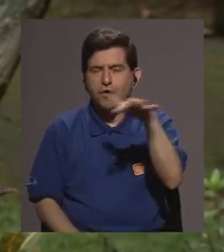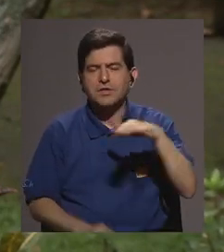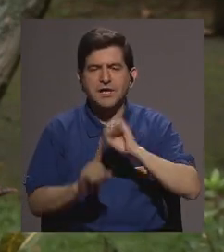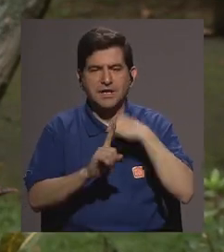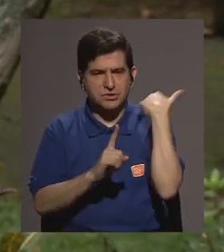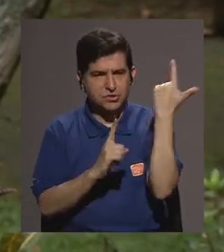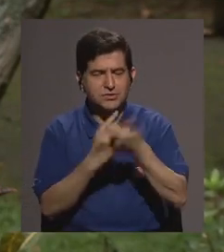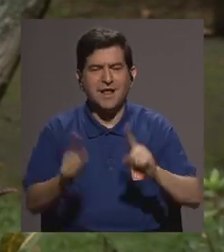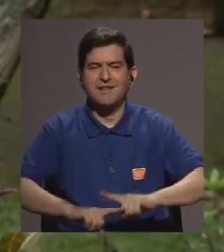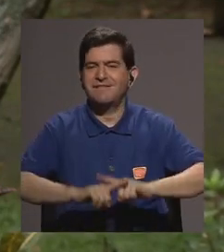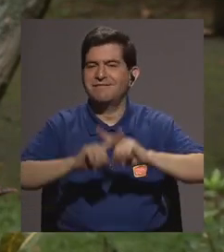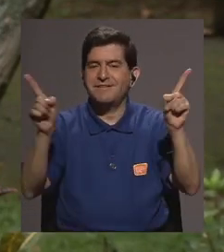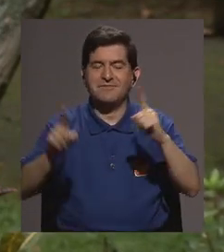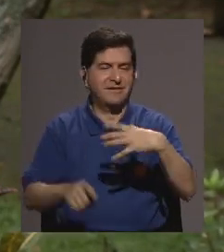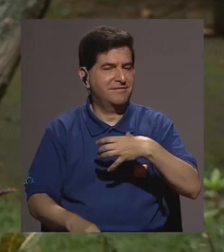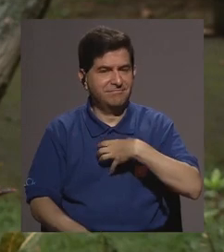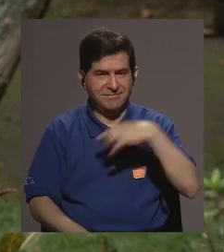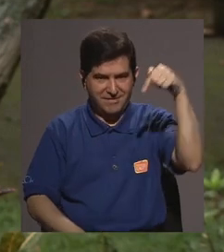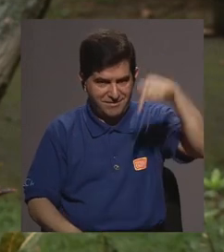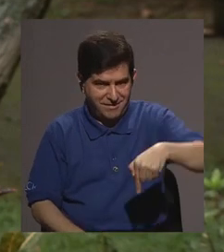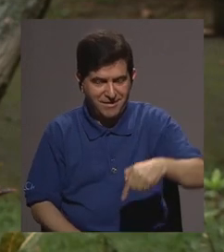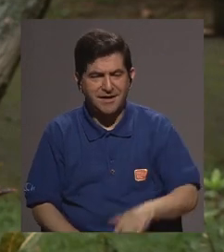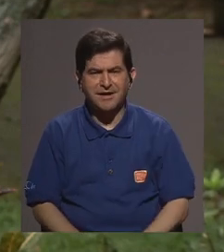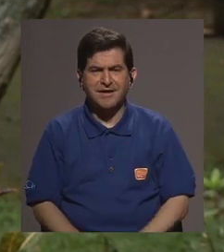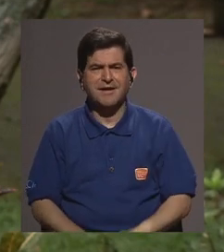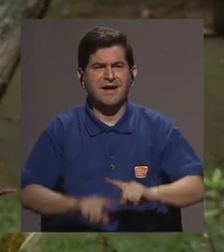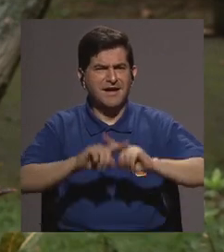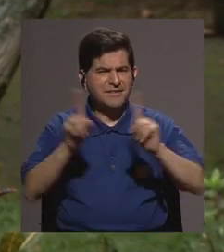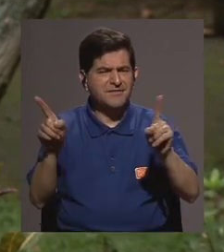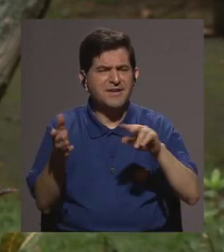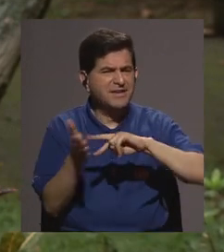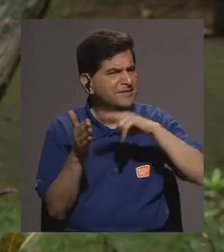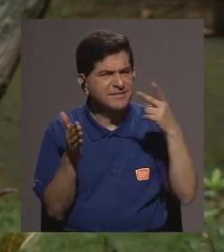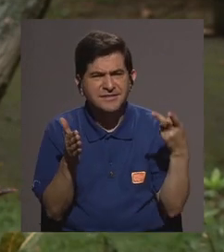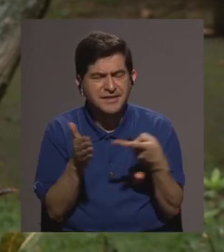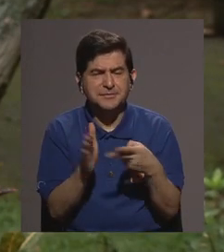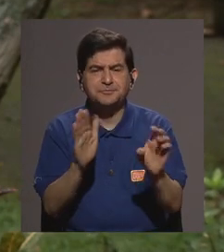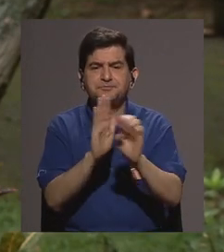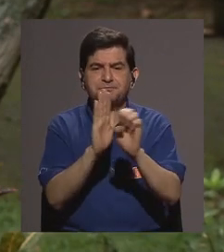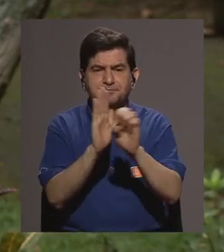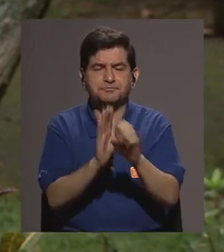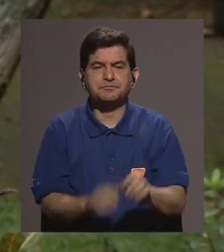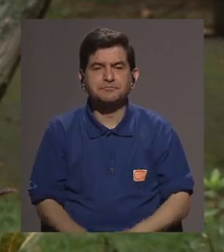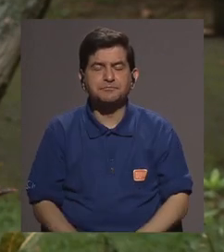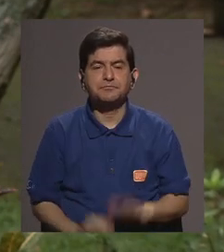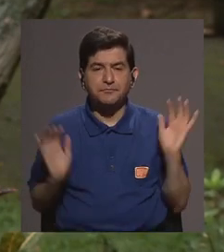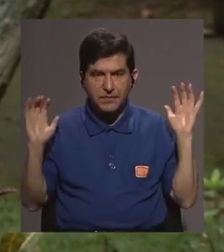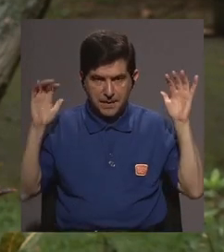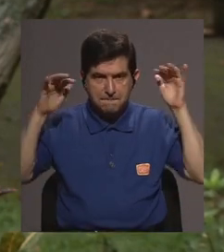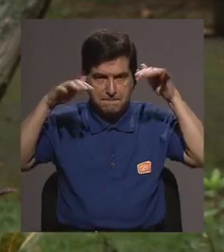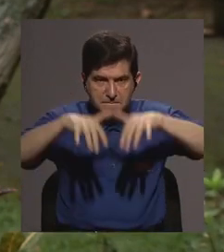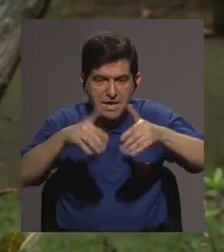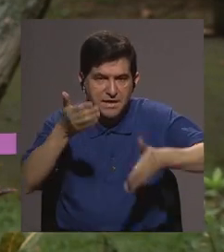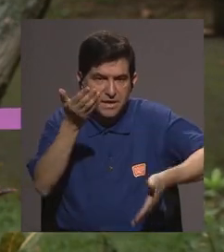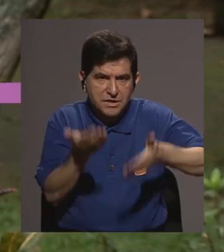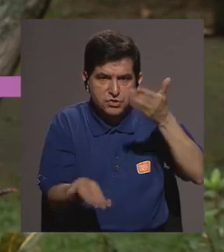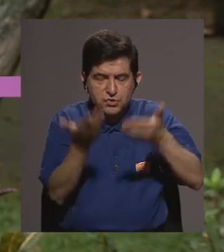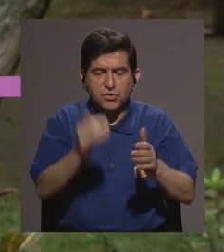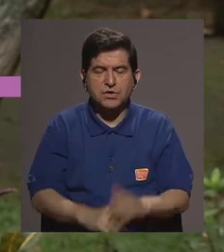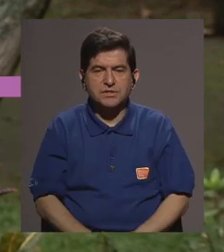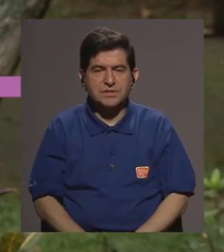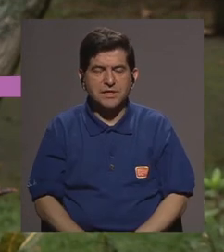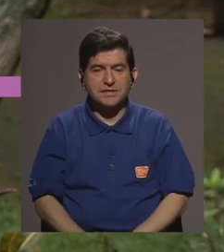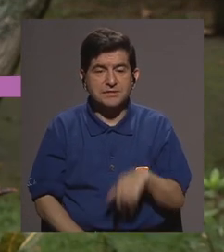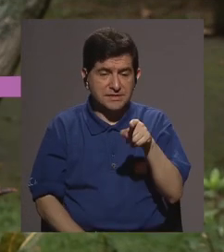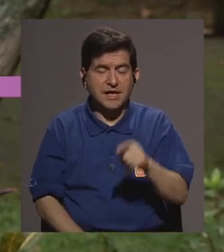realidad social muy diferente a la nuestra y cuando te digo muy diferente a la nuestra es porque por ejemplo la migración que tal vez